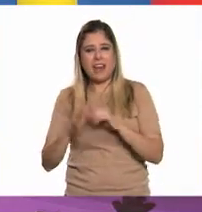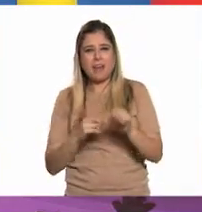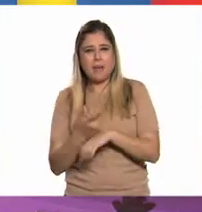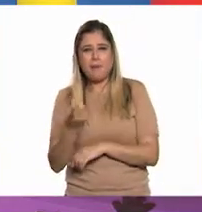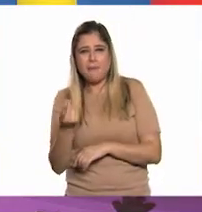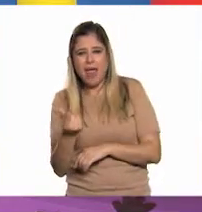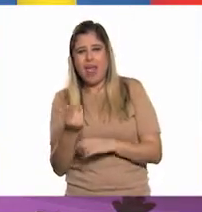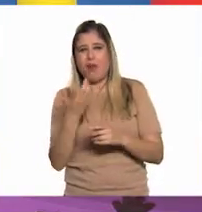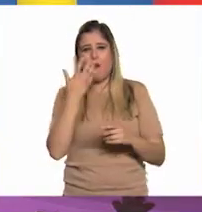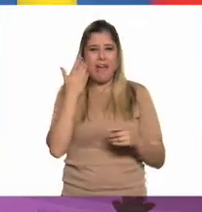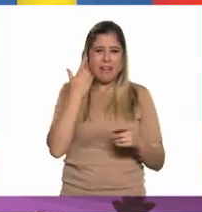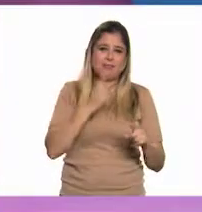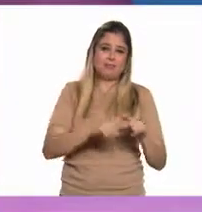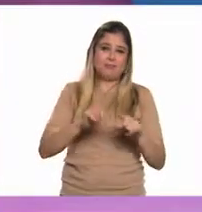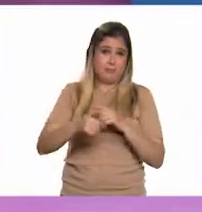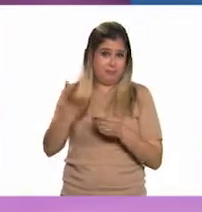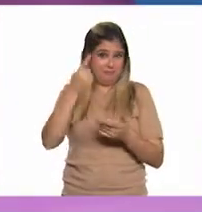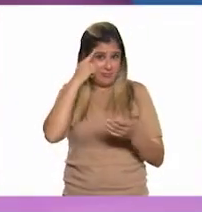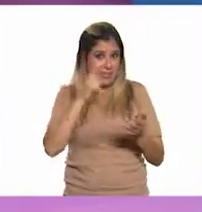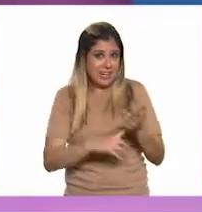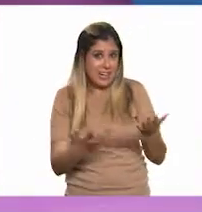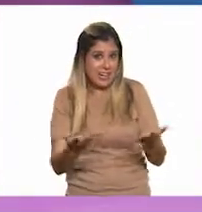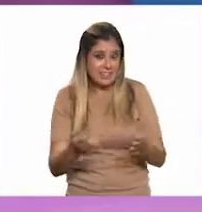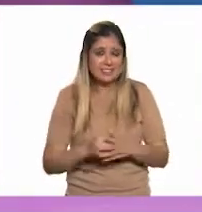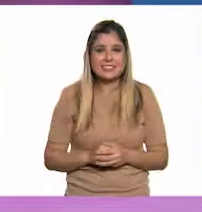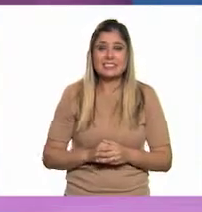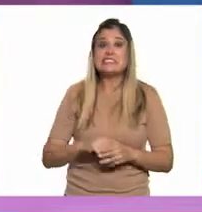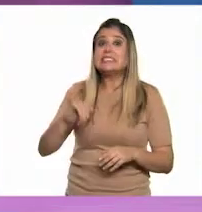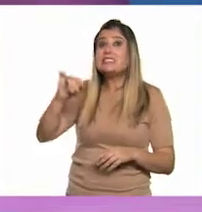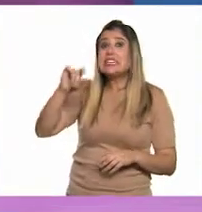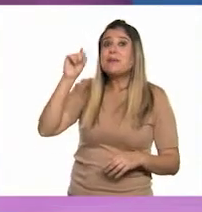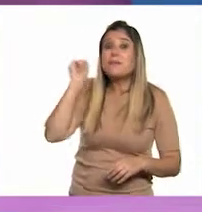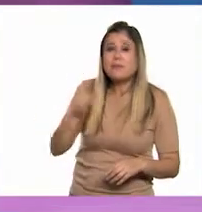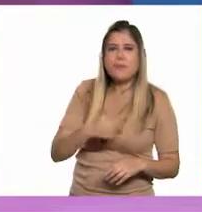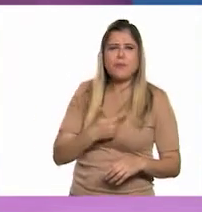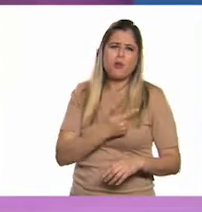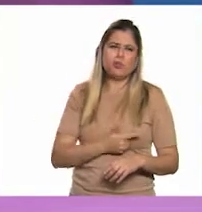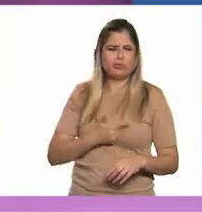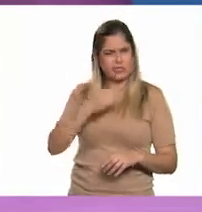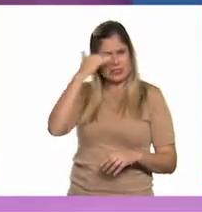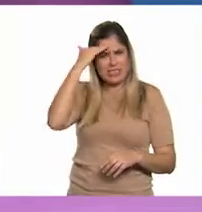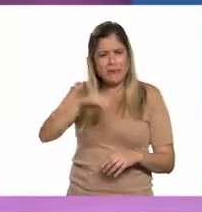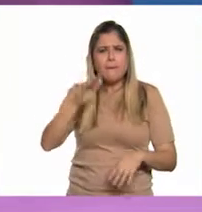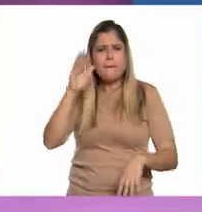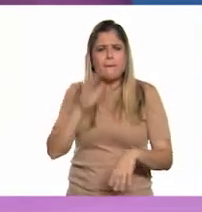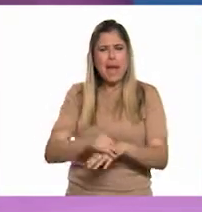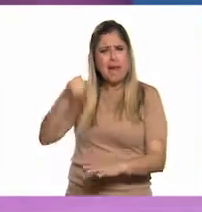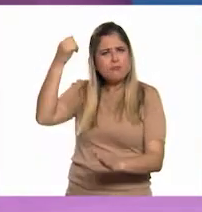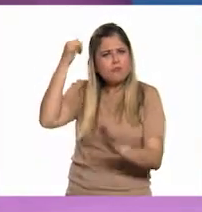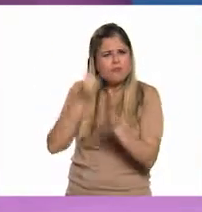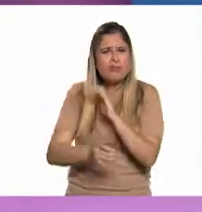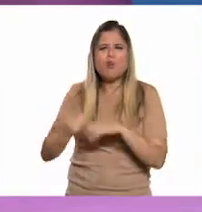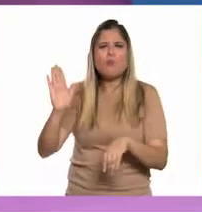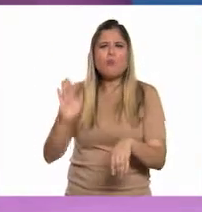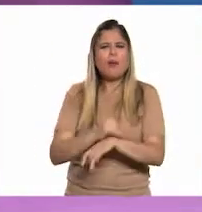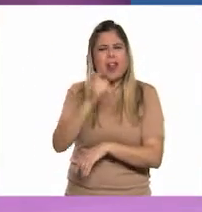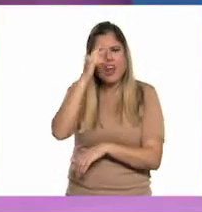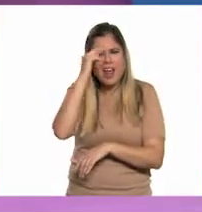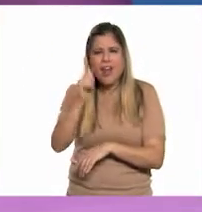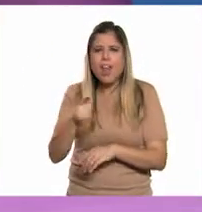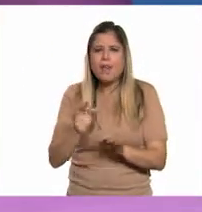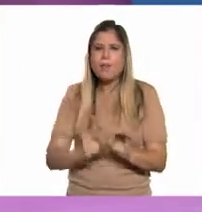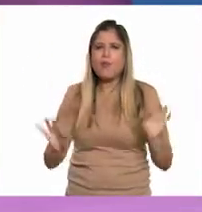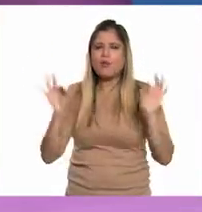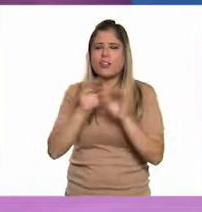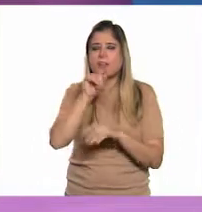domésticos, ¿no creen? ¡Ay, sí! Y también, también me gustaría saber más sobre por qué son importantes